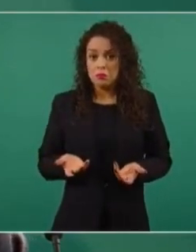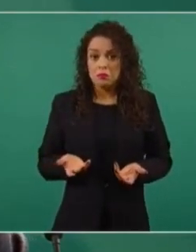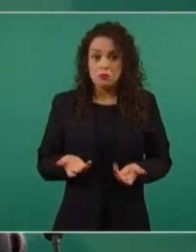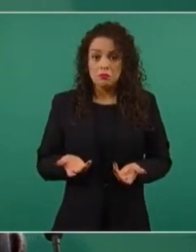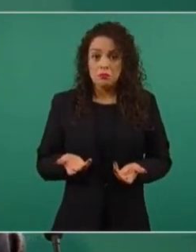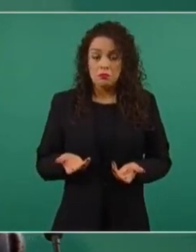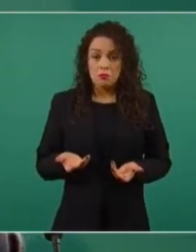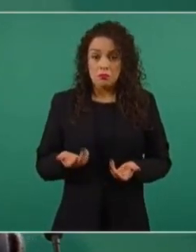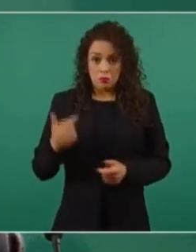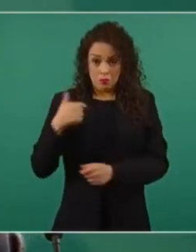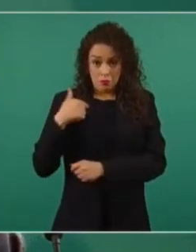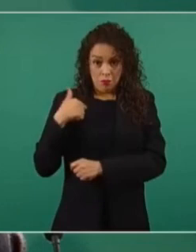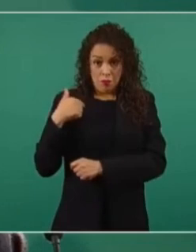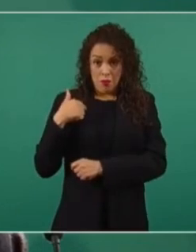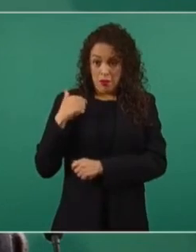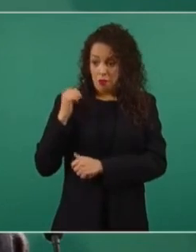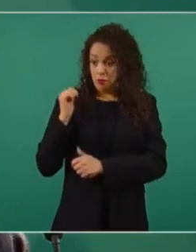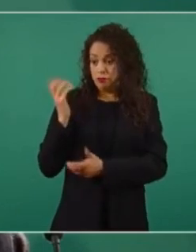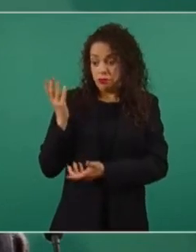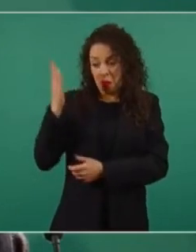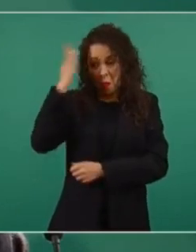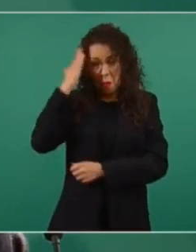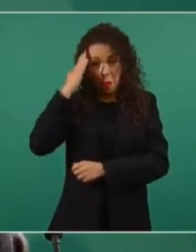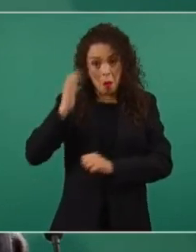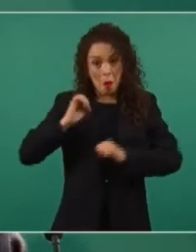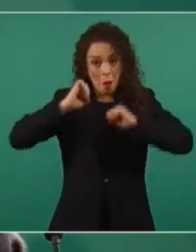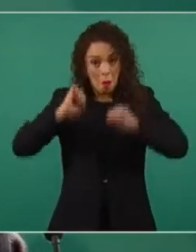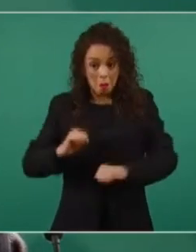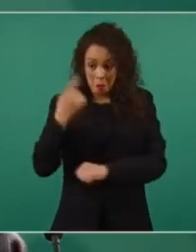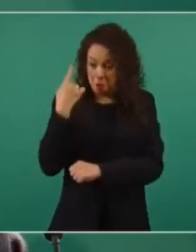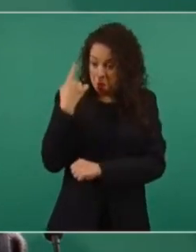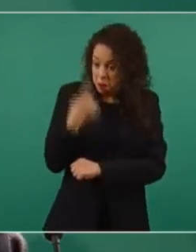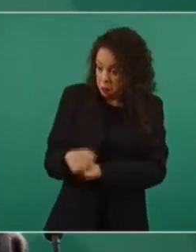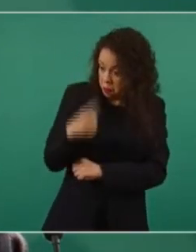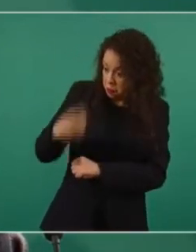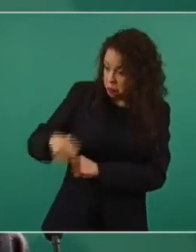autoritarios no